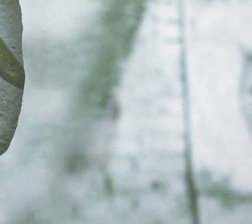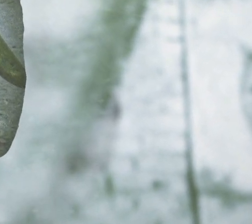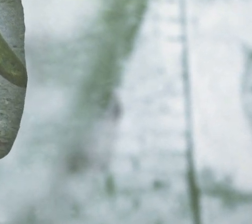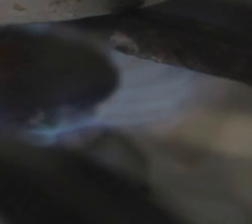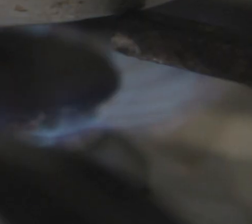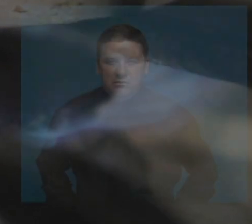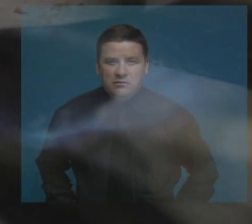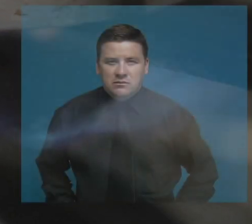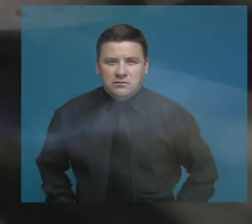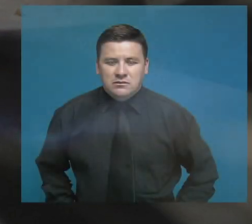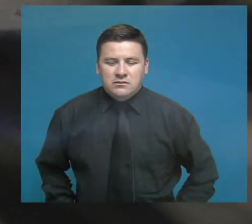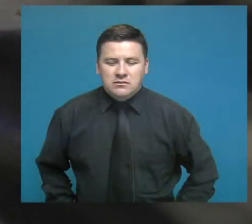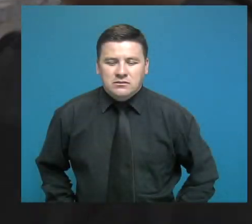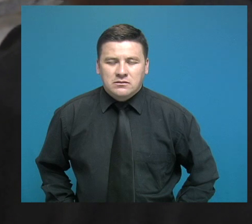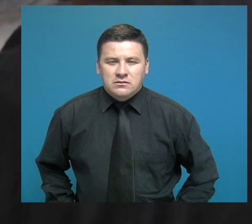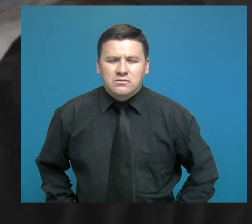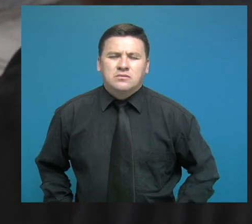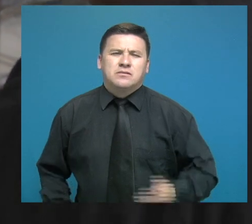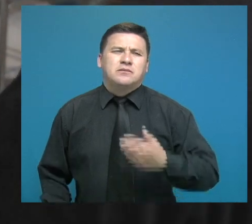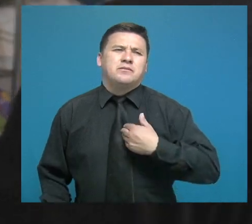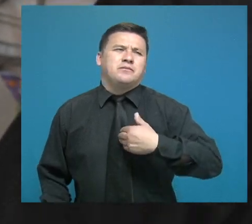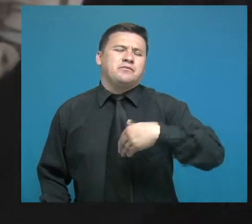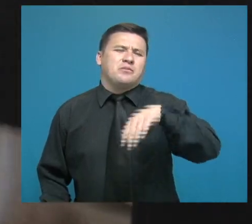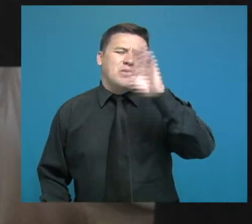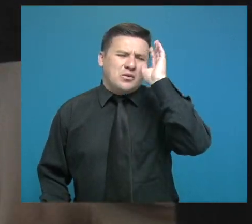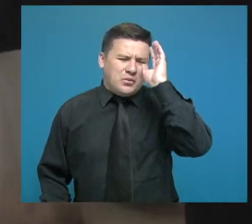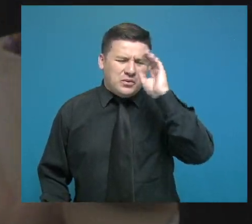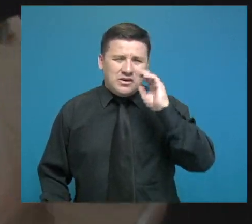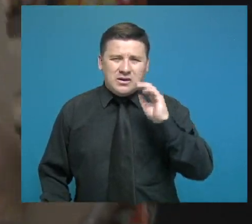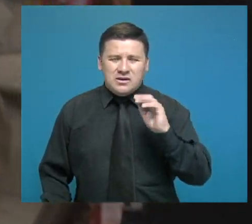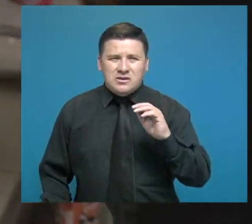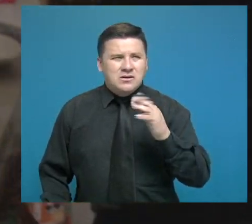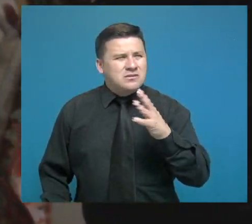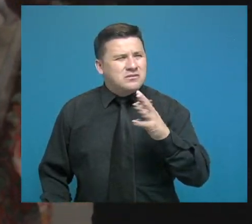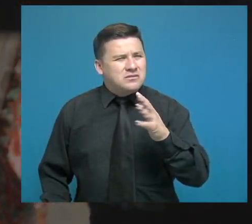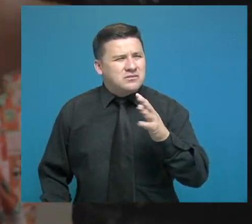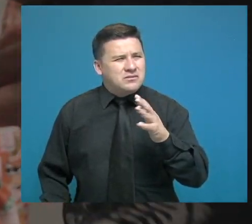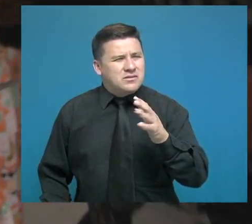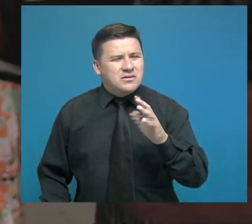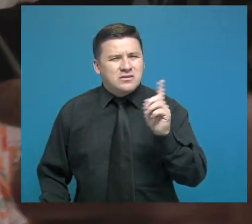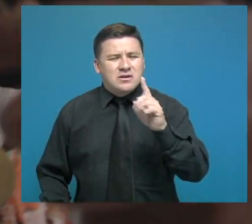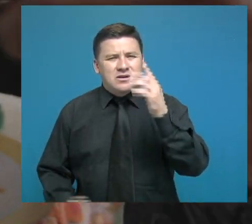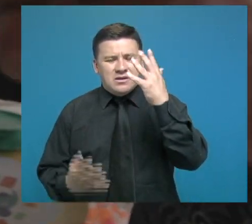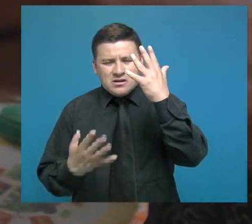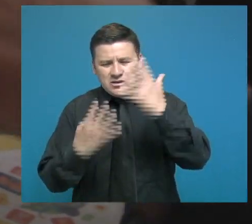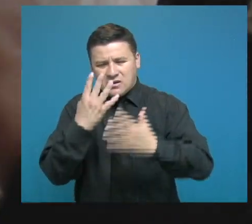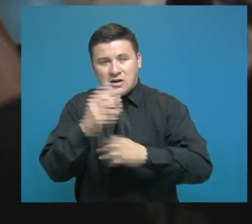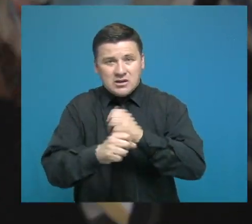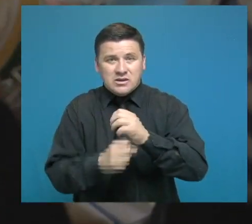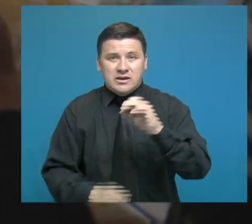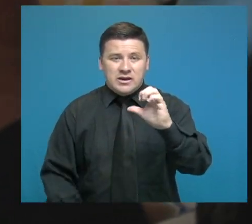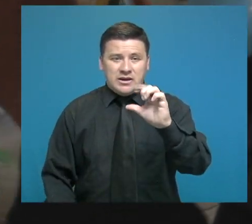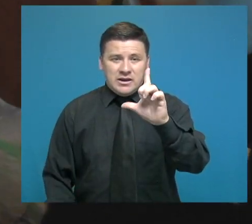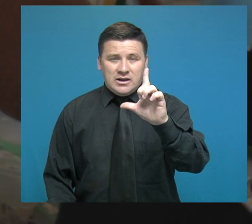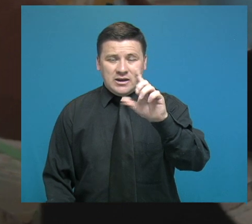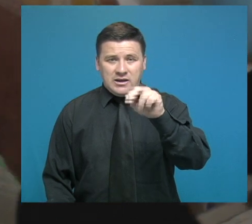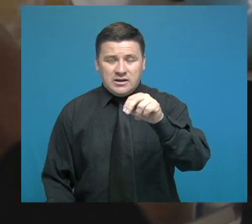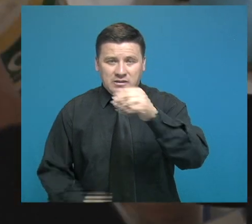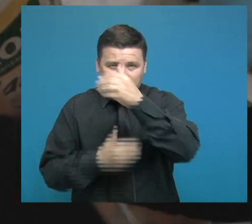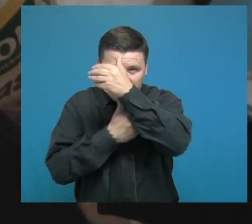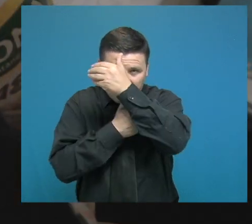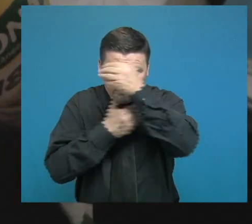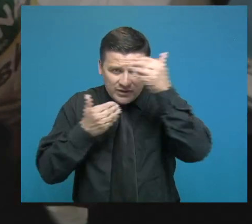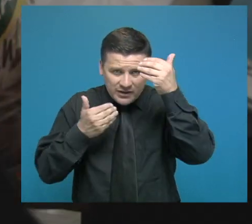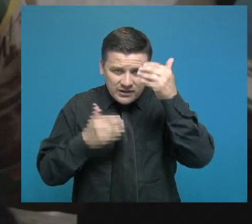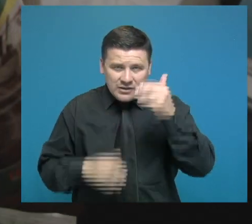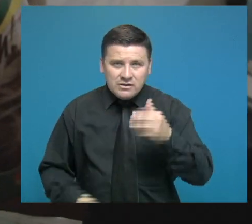Yo nunca pude decirle nada hace más o menos de edad de 14 años, al ELN y